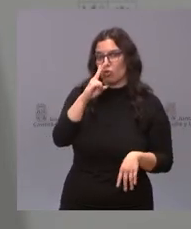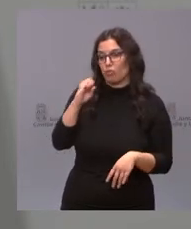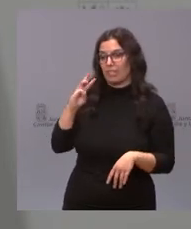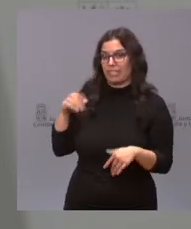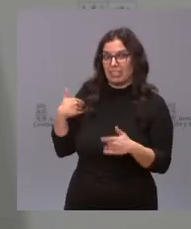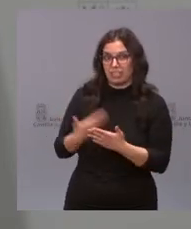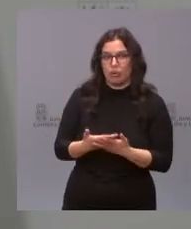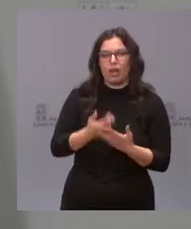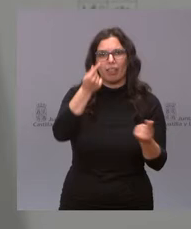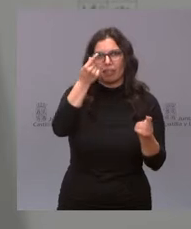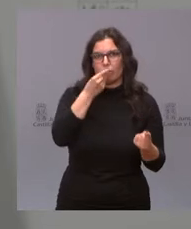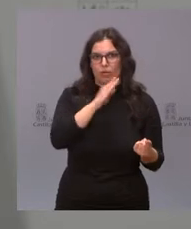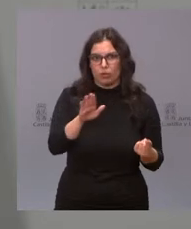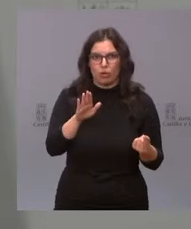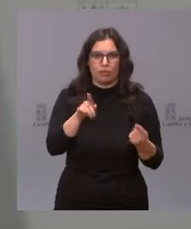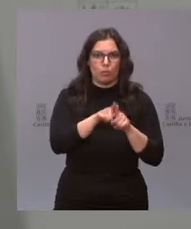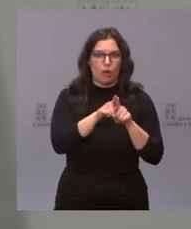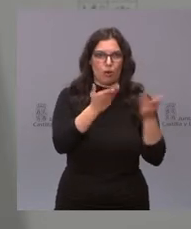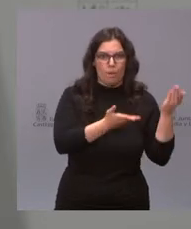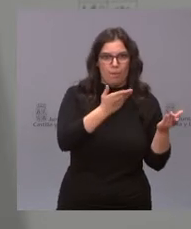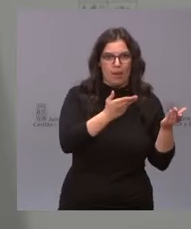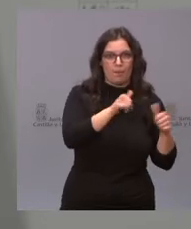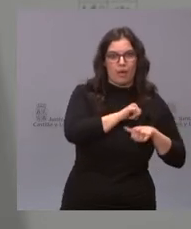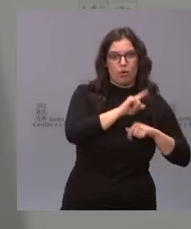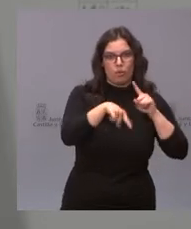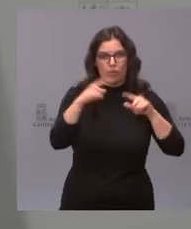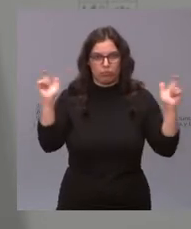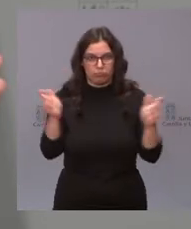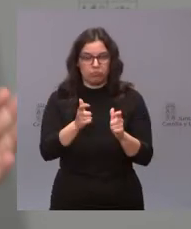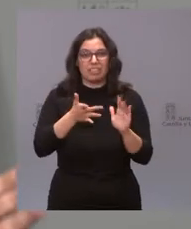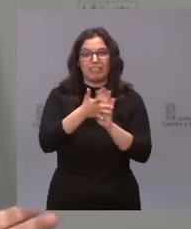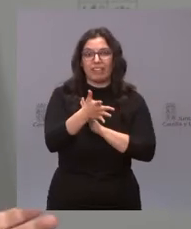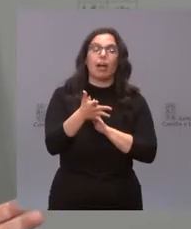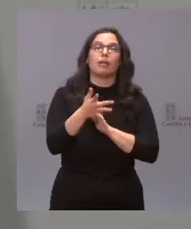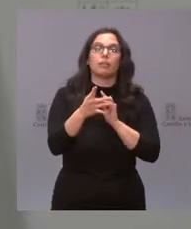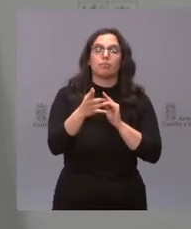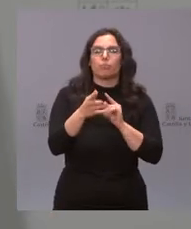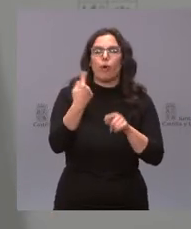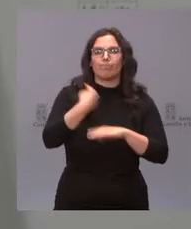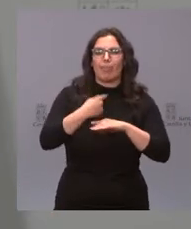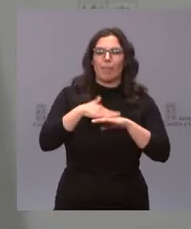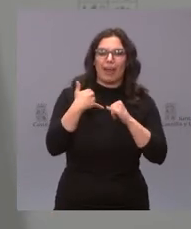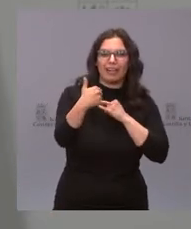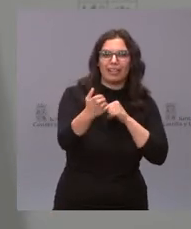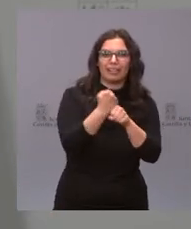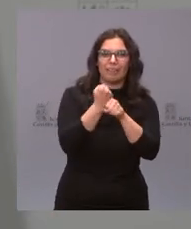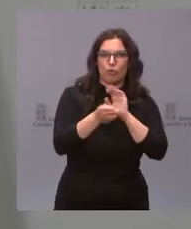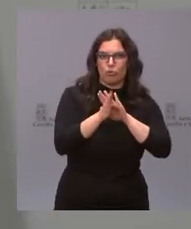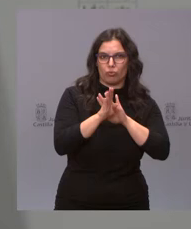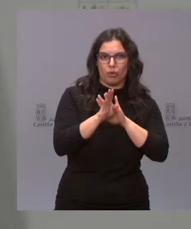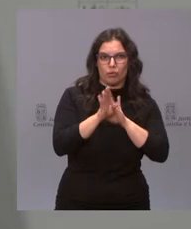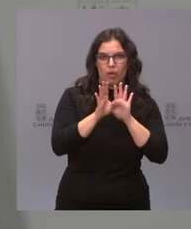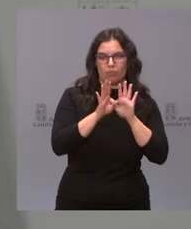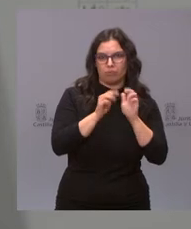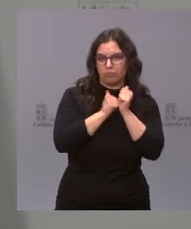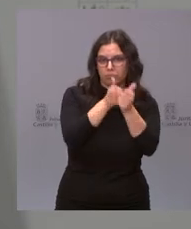es un dato que nos marca una línea de trabajo y que desde la seguridad sanitaria es lo que hemos dicho siempre,